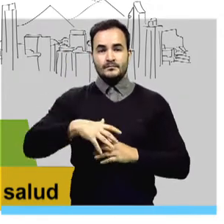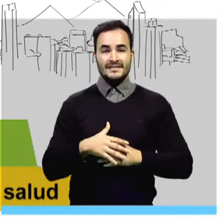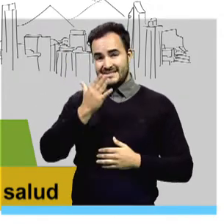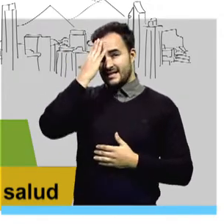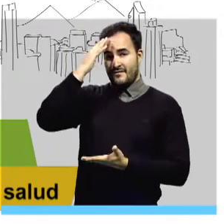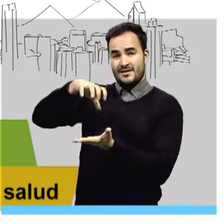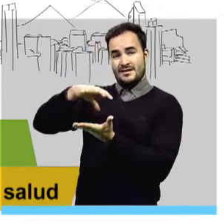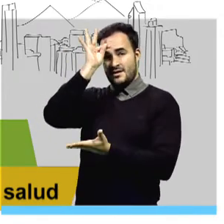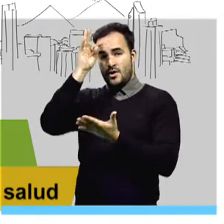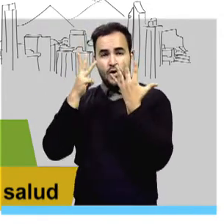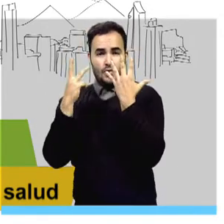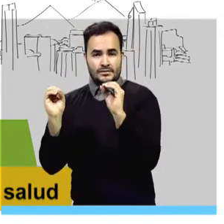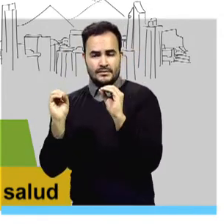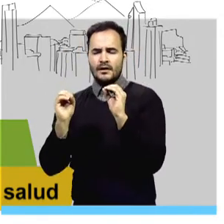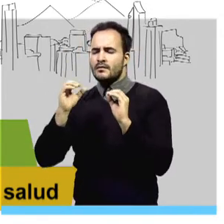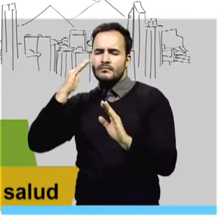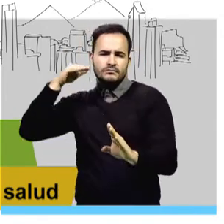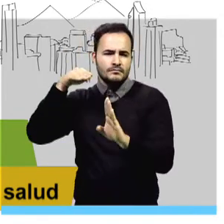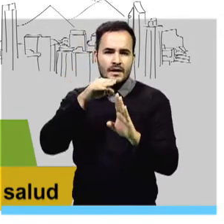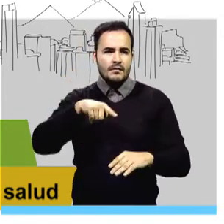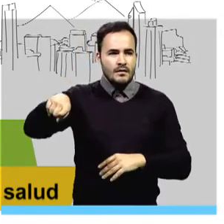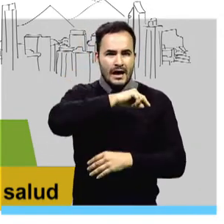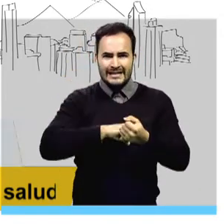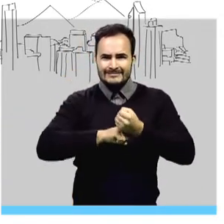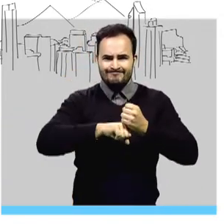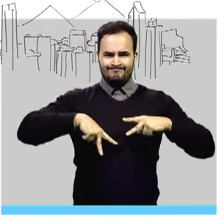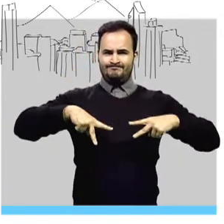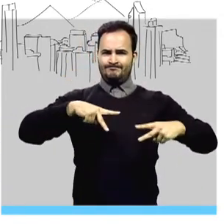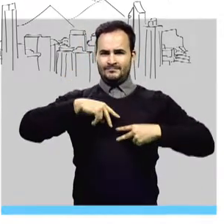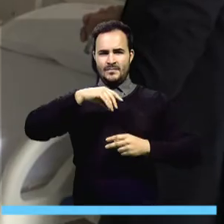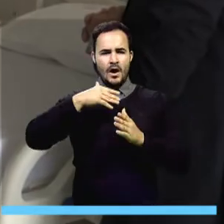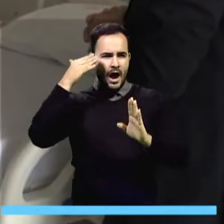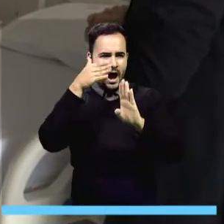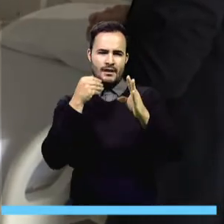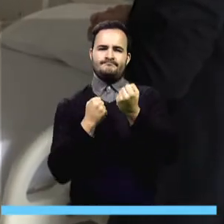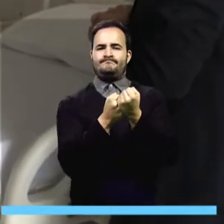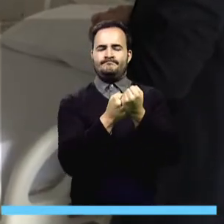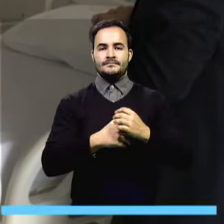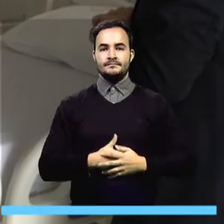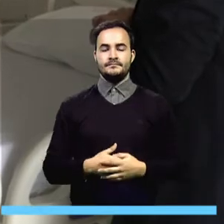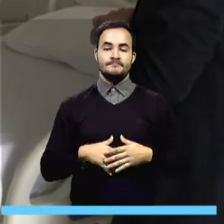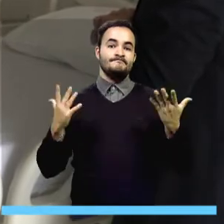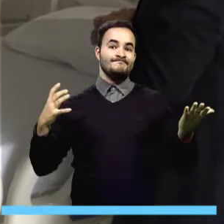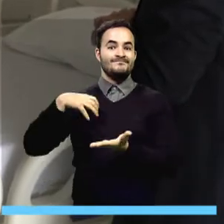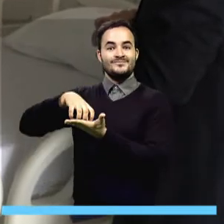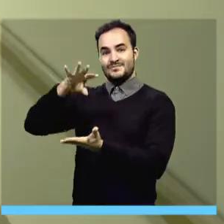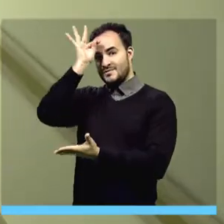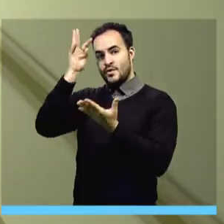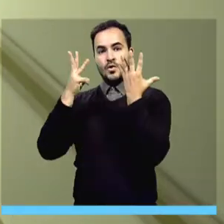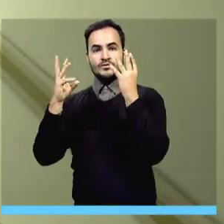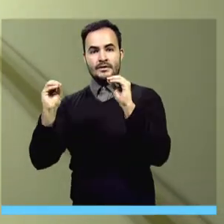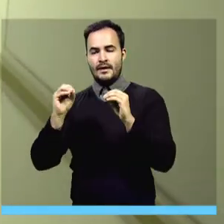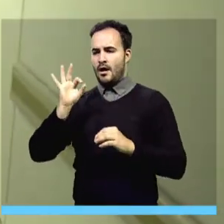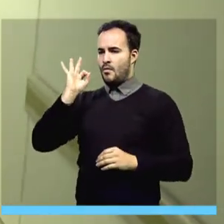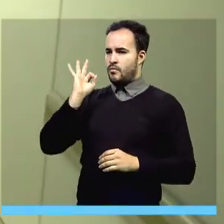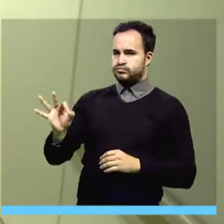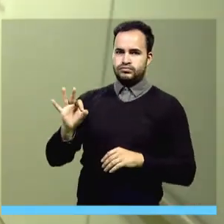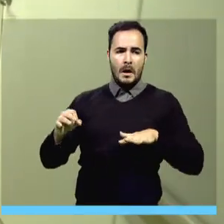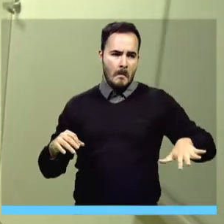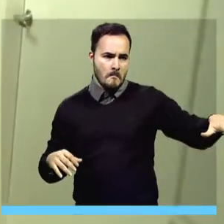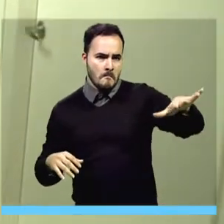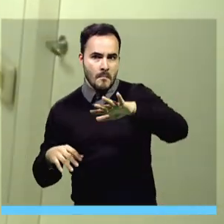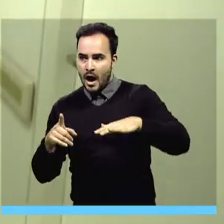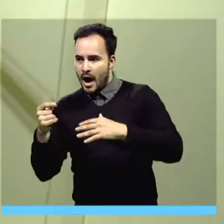clínica se va a especializar en las unidades de cuidados respiratorios especiales. De esta manera, la Clínica de la 80 se convierte